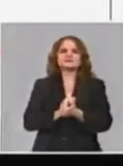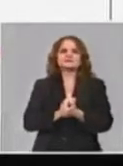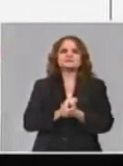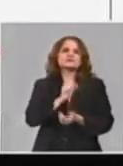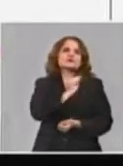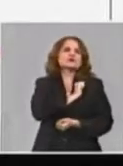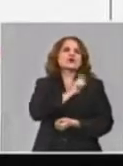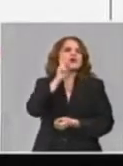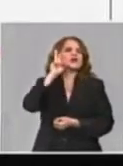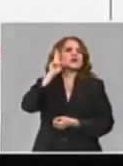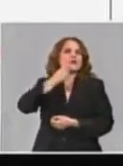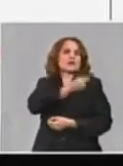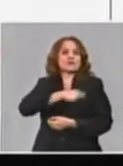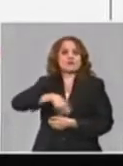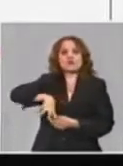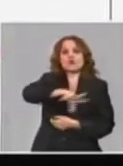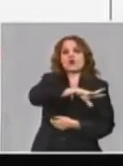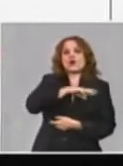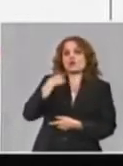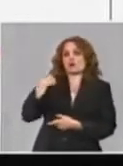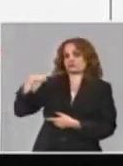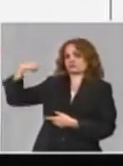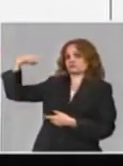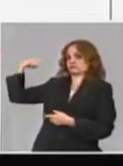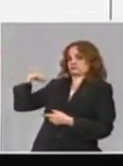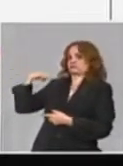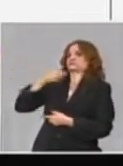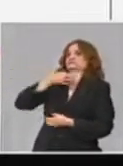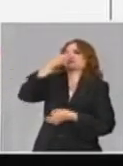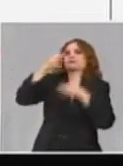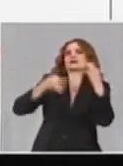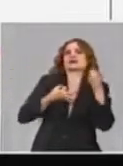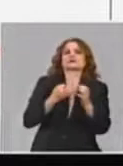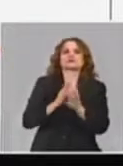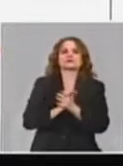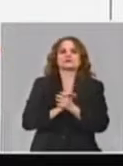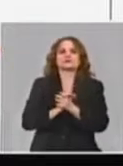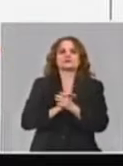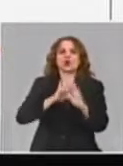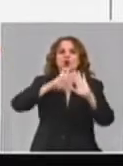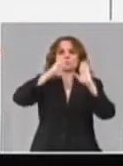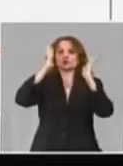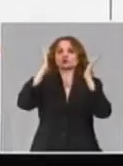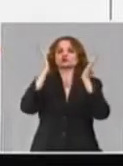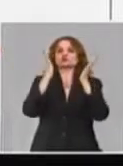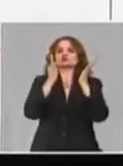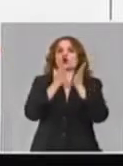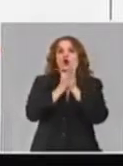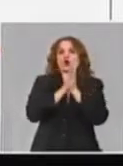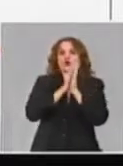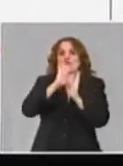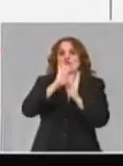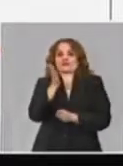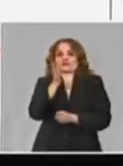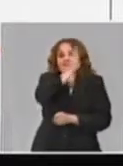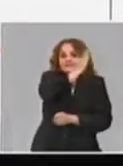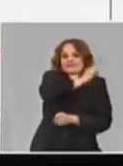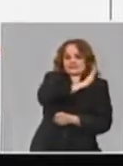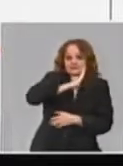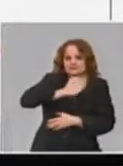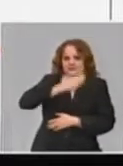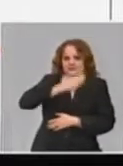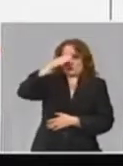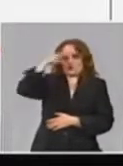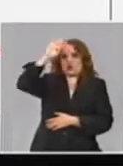a todos los televidentes, que en aquel momento decíamos que todo lo que está a la izquierda era muy propio de Cuba, y que todo lo que está a la derecha